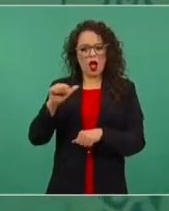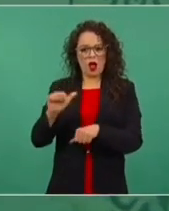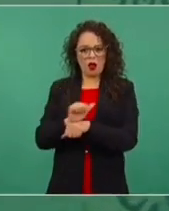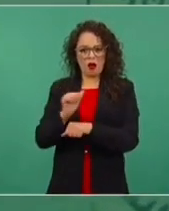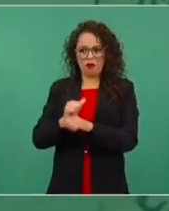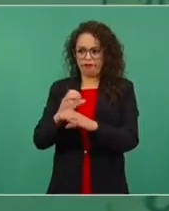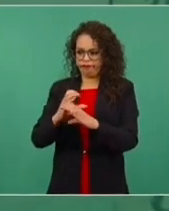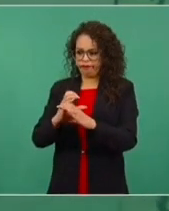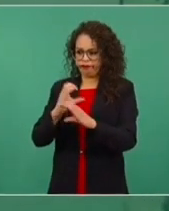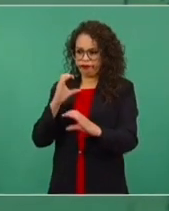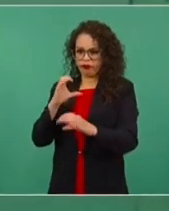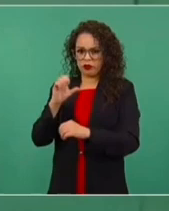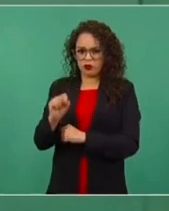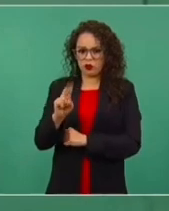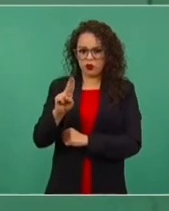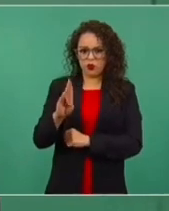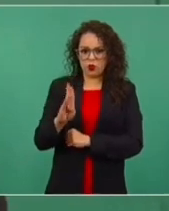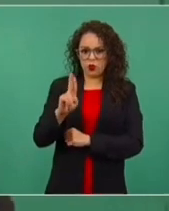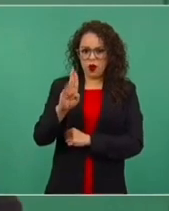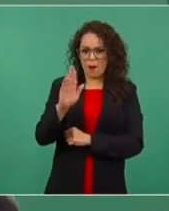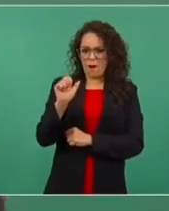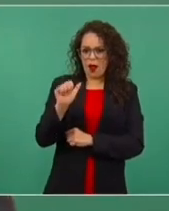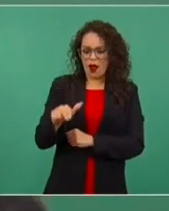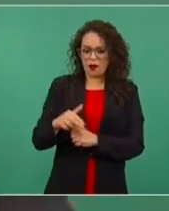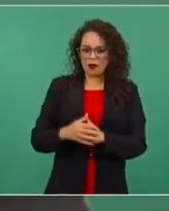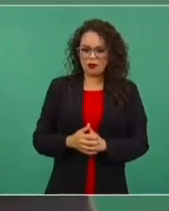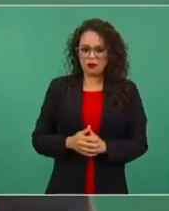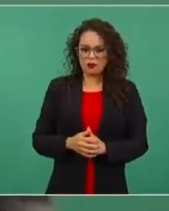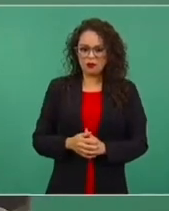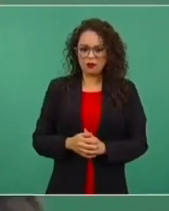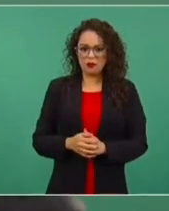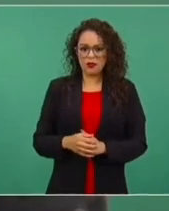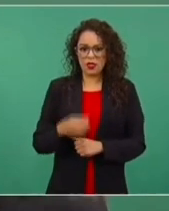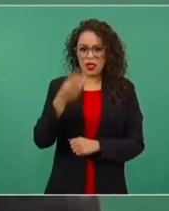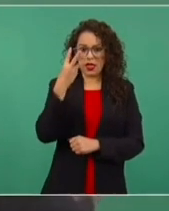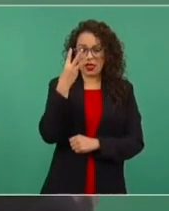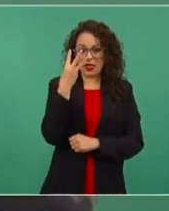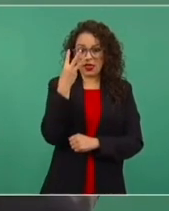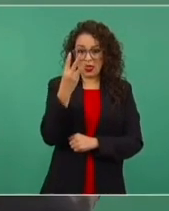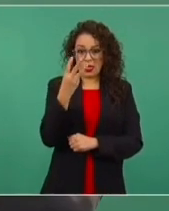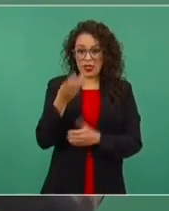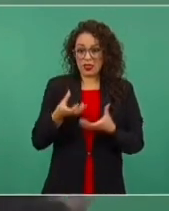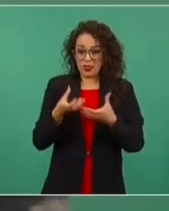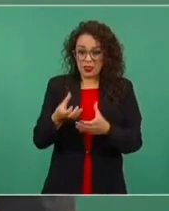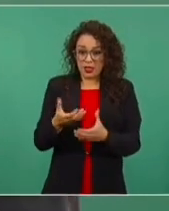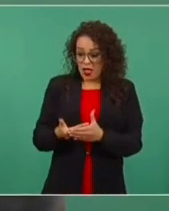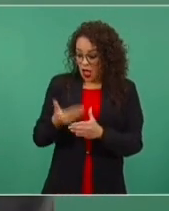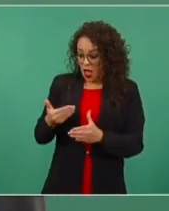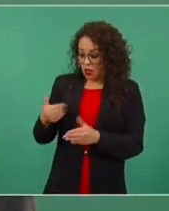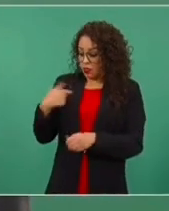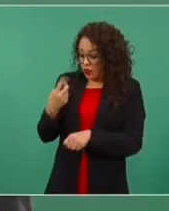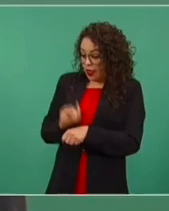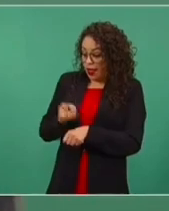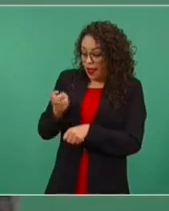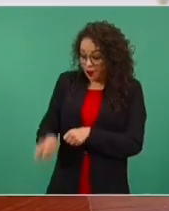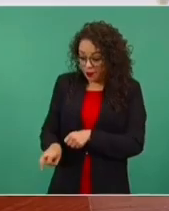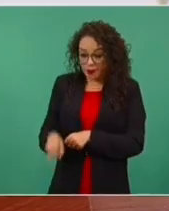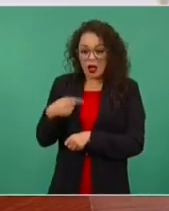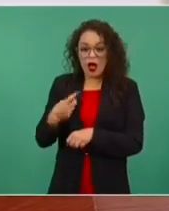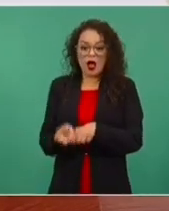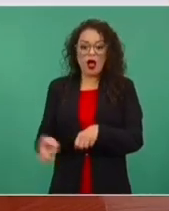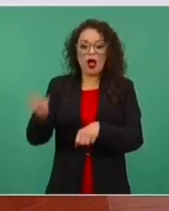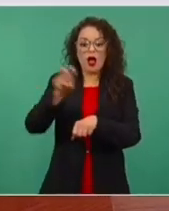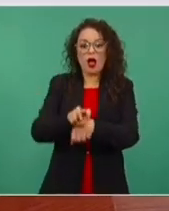y tres cuadras antes de llegar al acto me bajé de la suburbana y me